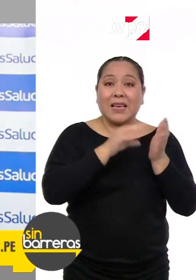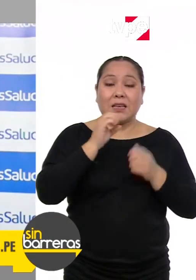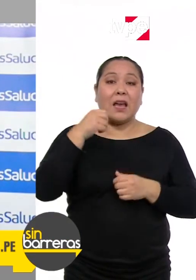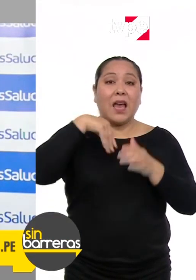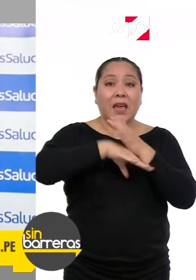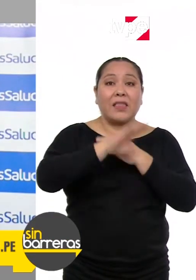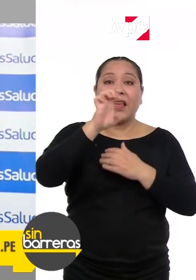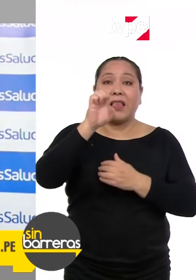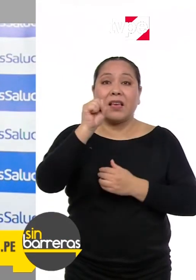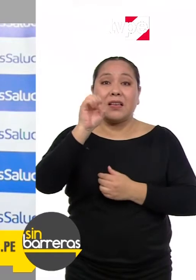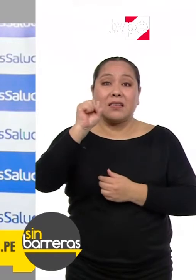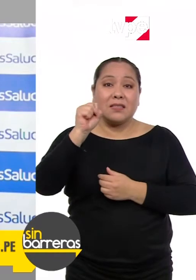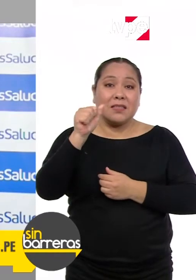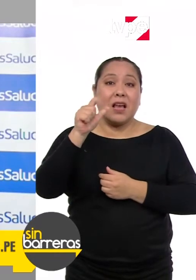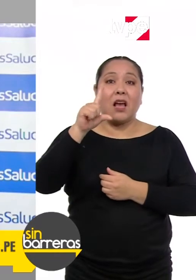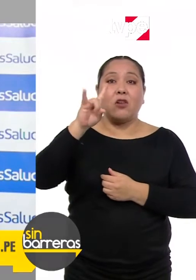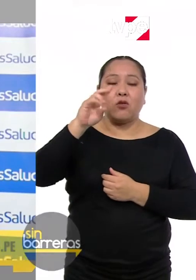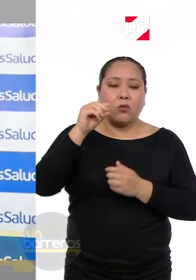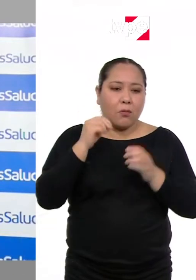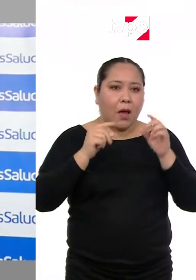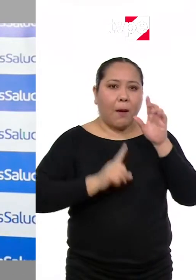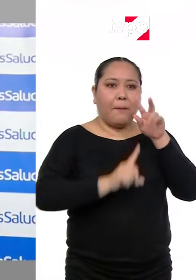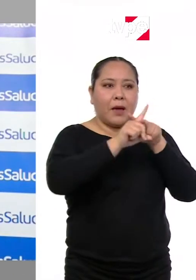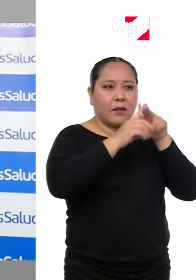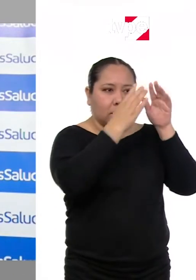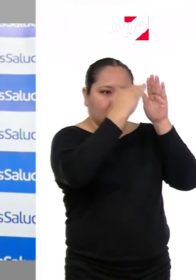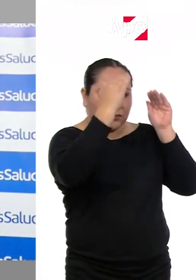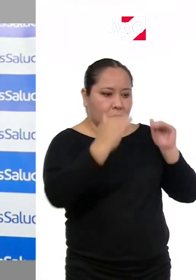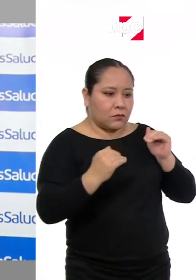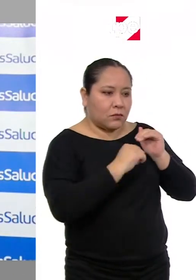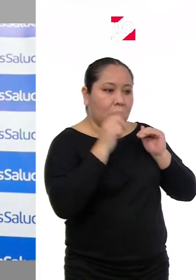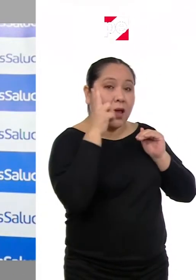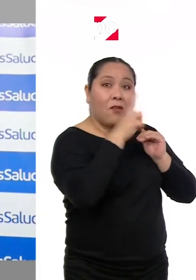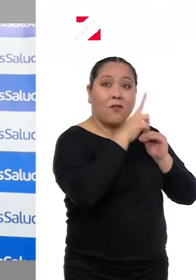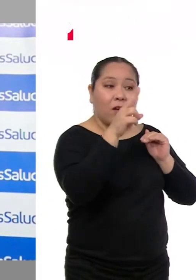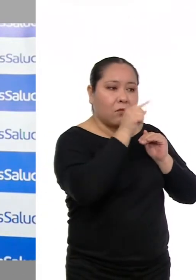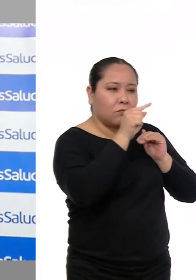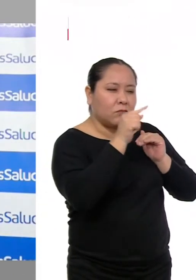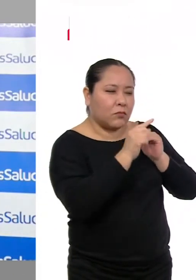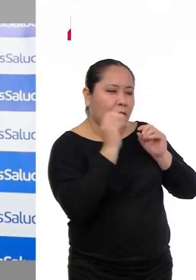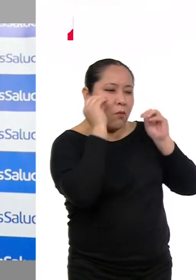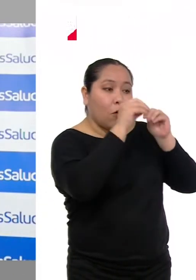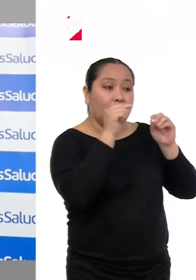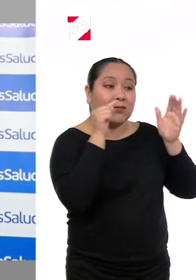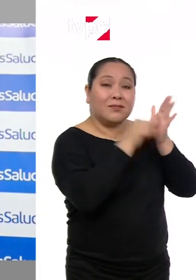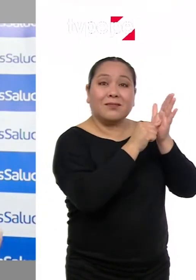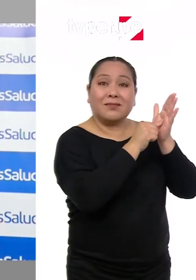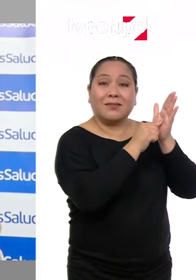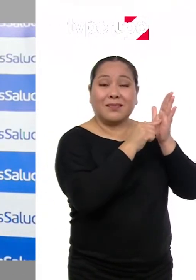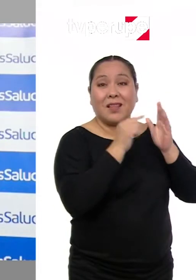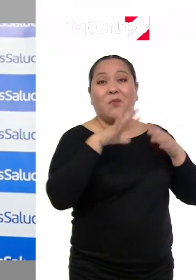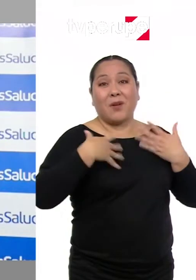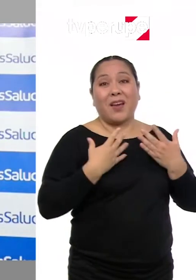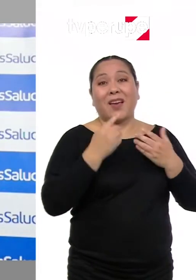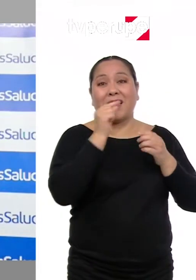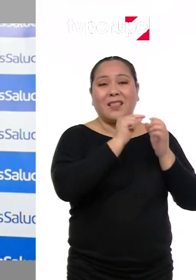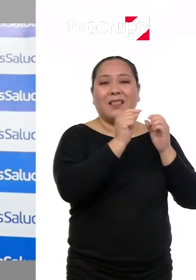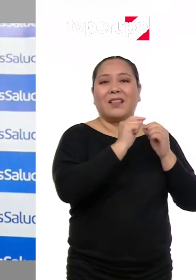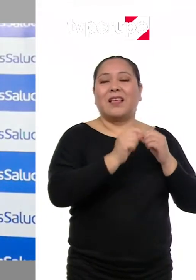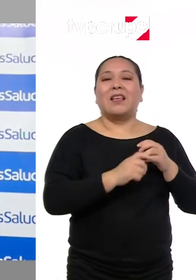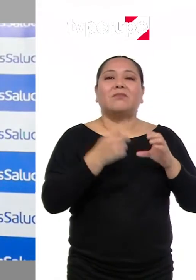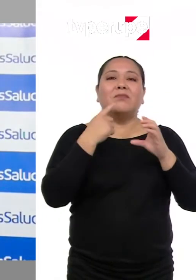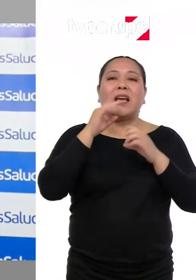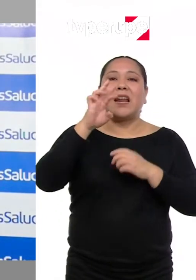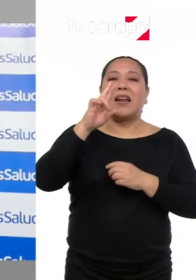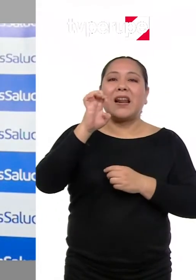a la página oficial de salud y va a aparecer un banner. En ese banner van a ver que pueden inscribirse, dan un clic y pueden inscribirse a